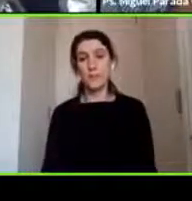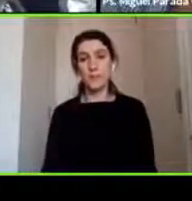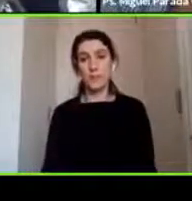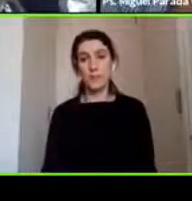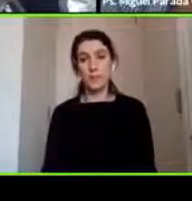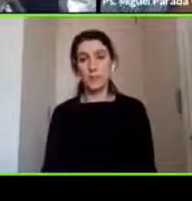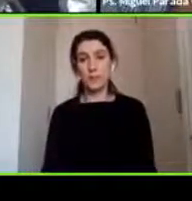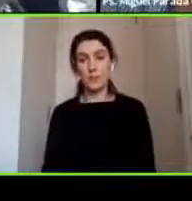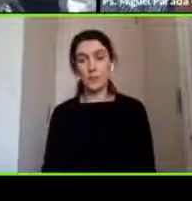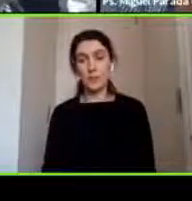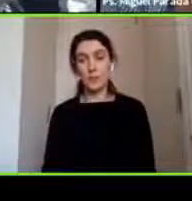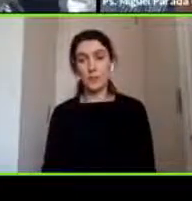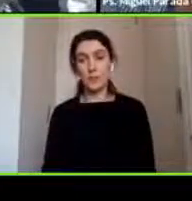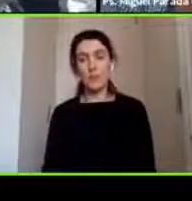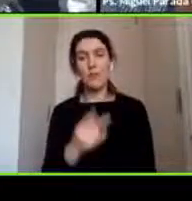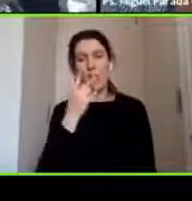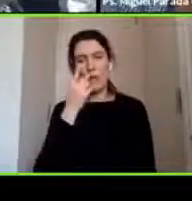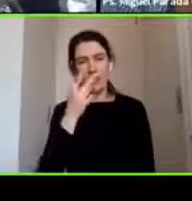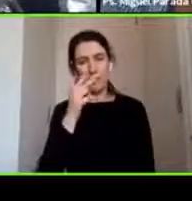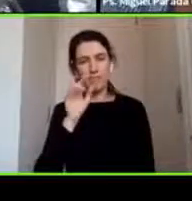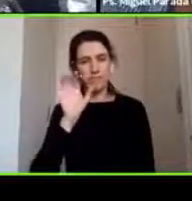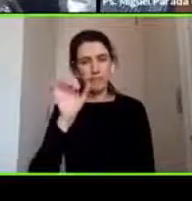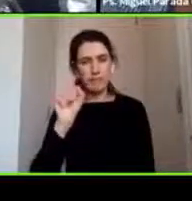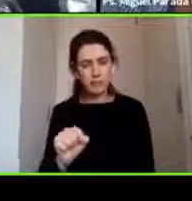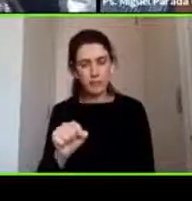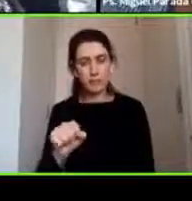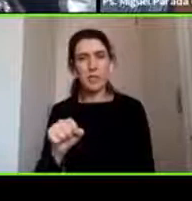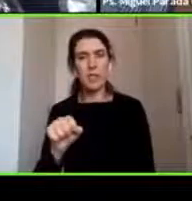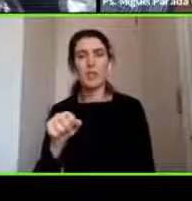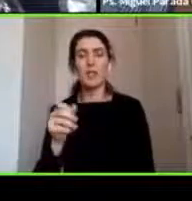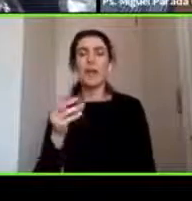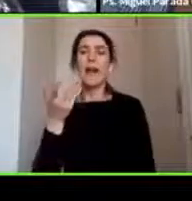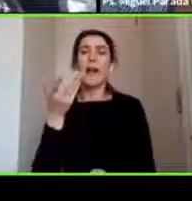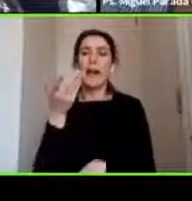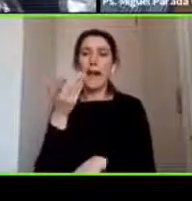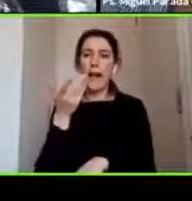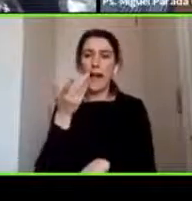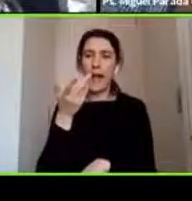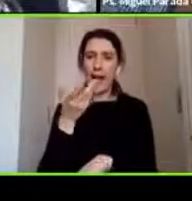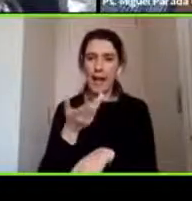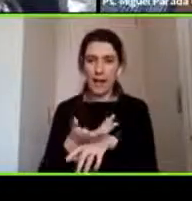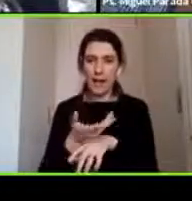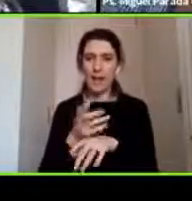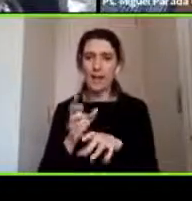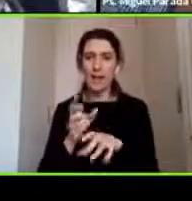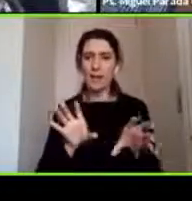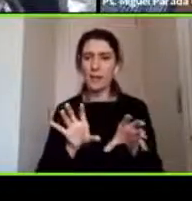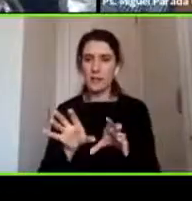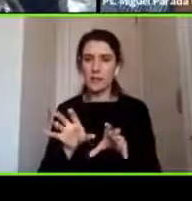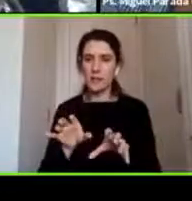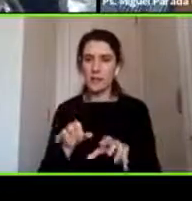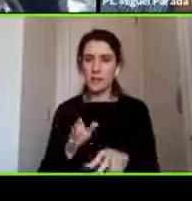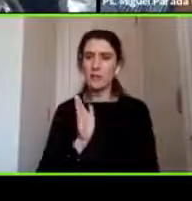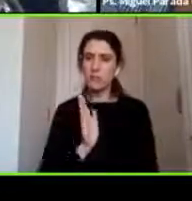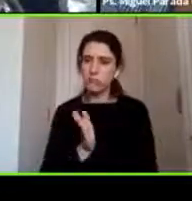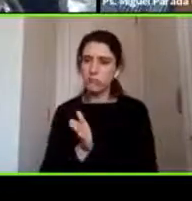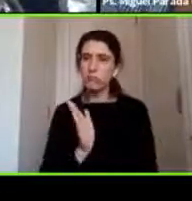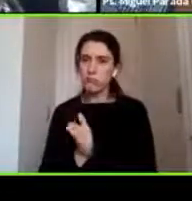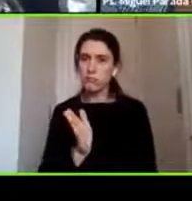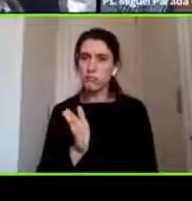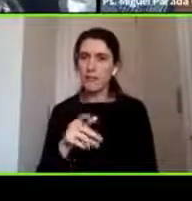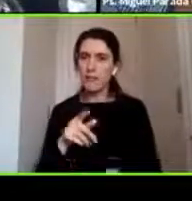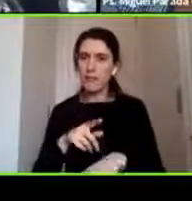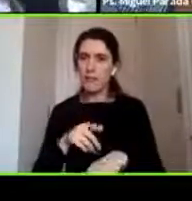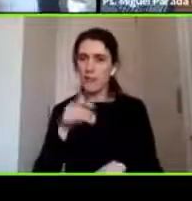si uno ve que efectivamente existen síntomas que se empiezan a cronificar obviamente que uno puede